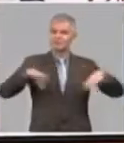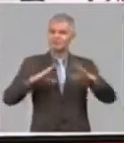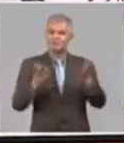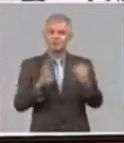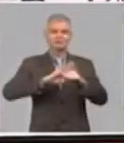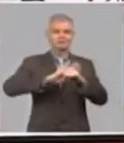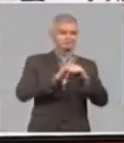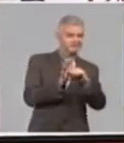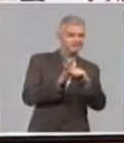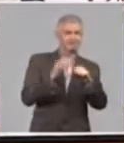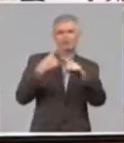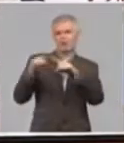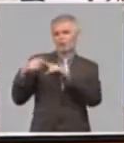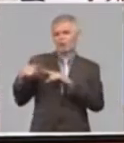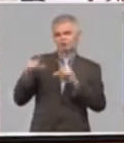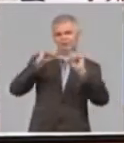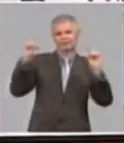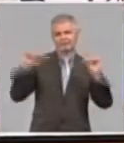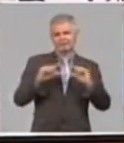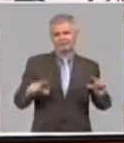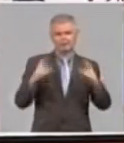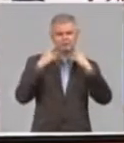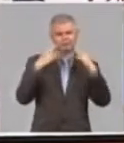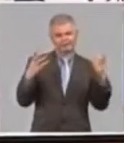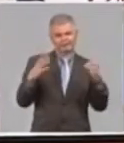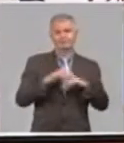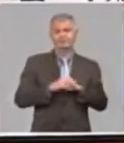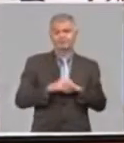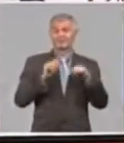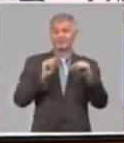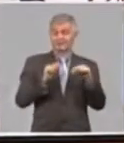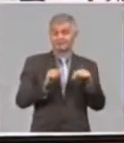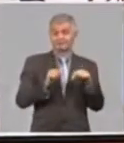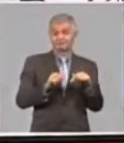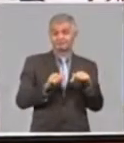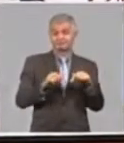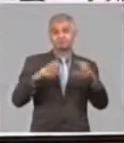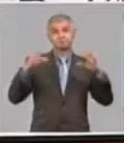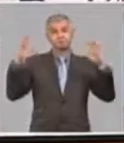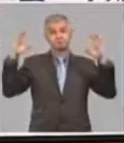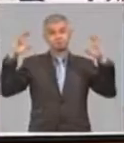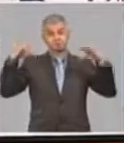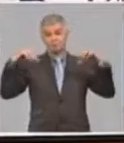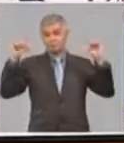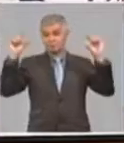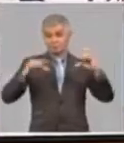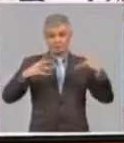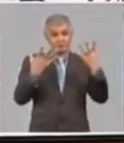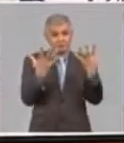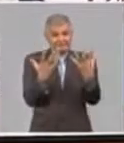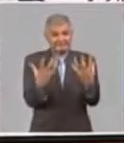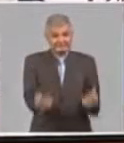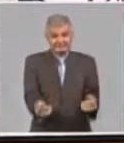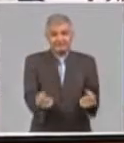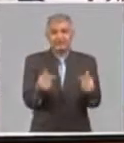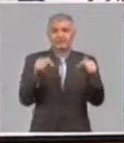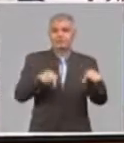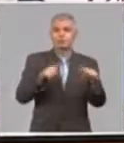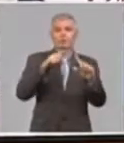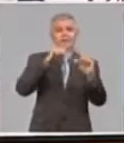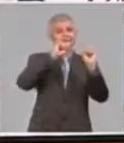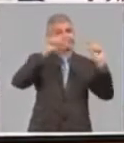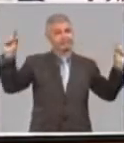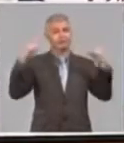otros temas importantes. La sequía efectivamente es un tema de mucha actualidad, es un